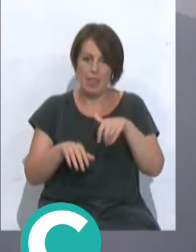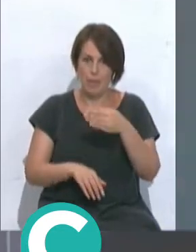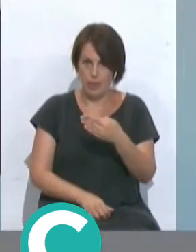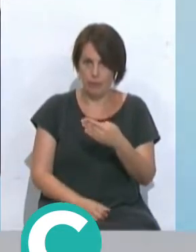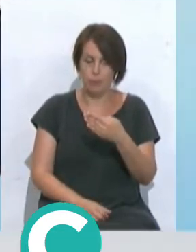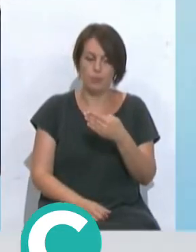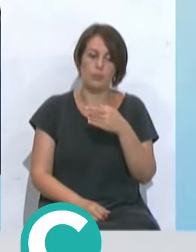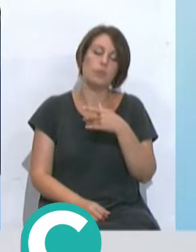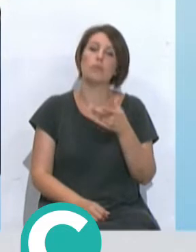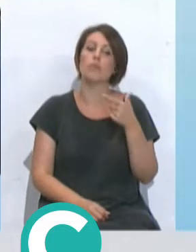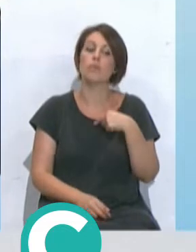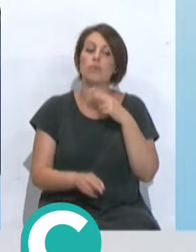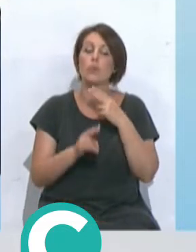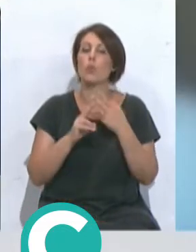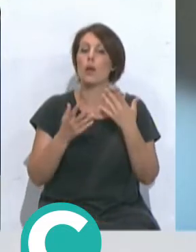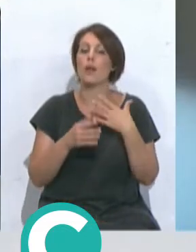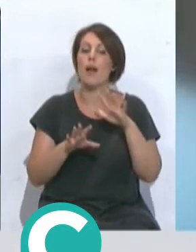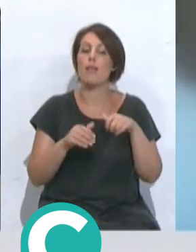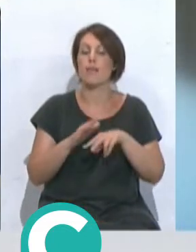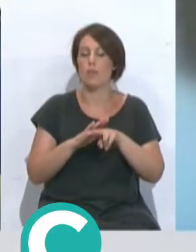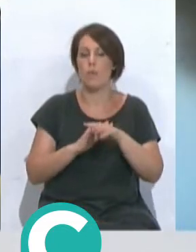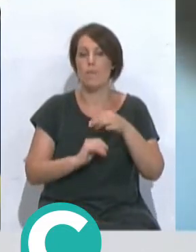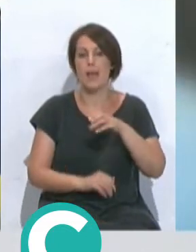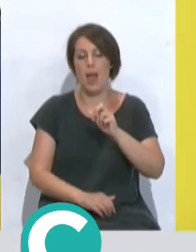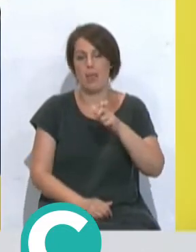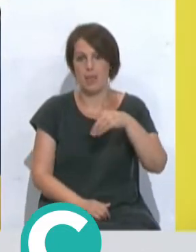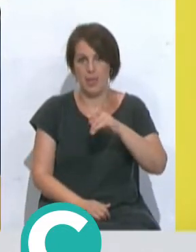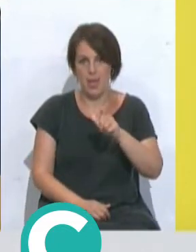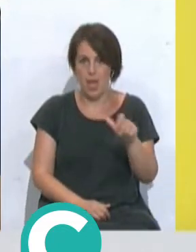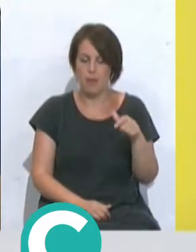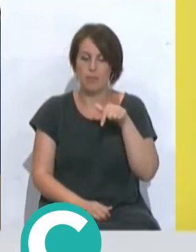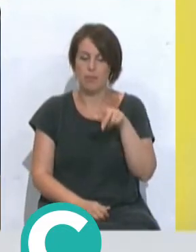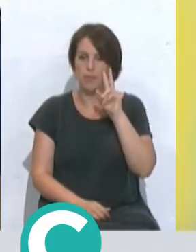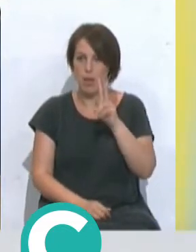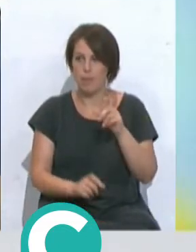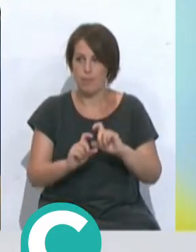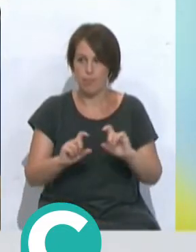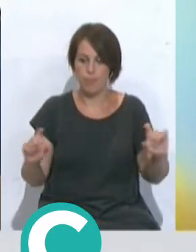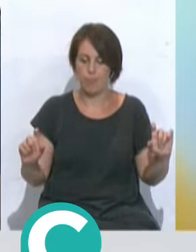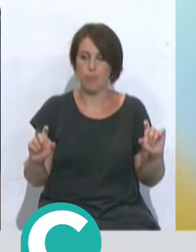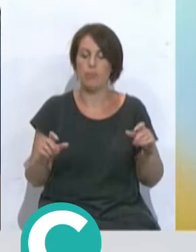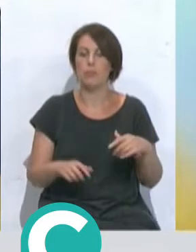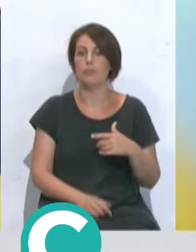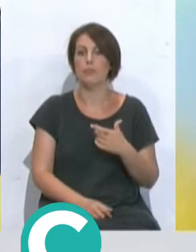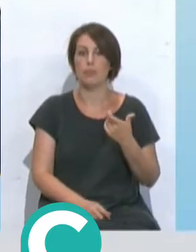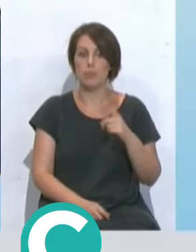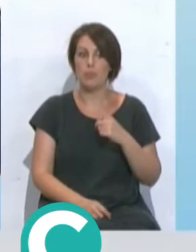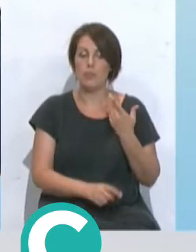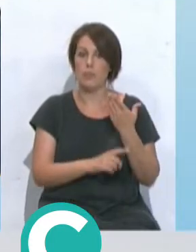B. Pasará a llamarse Cádiz Club de Fútbol Mirandilla como están viendo ahí en la rotulación e incluso en una